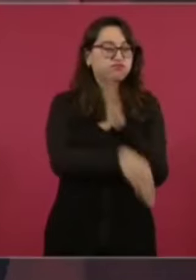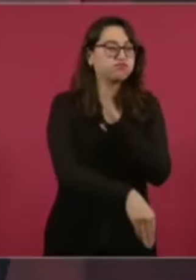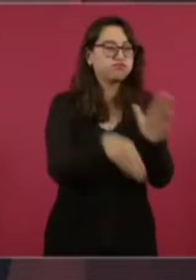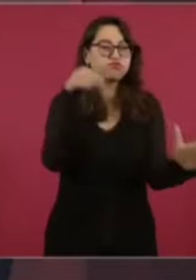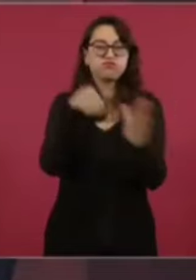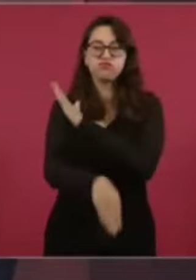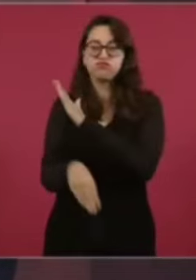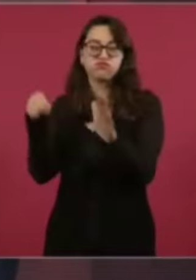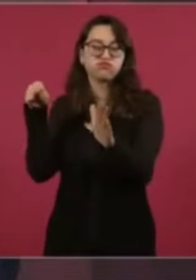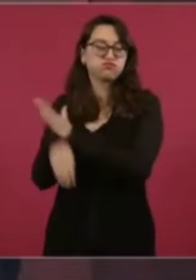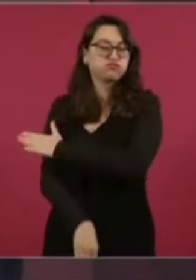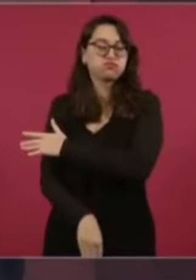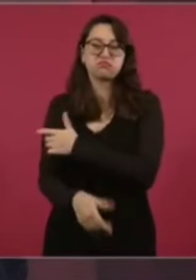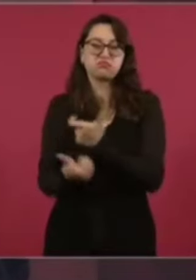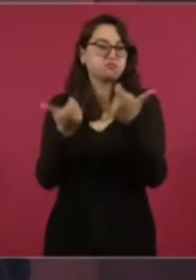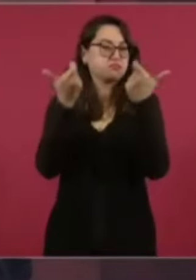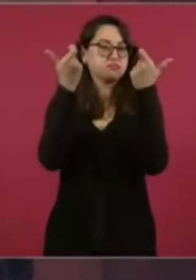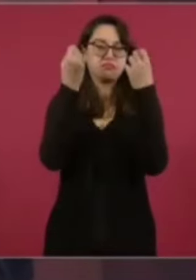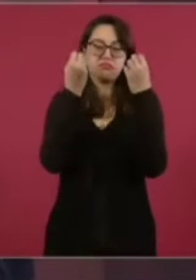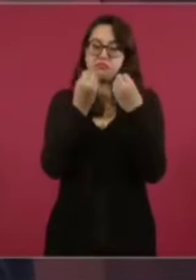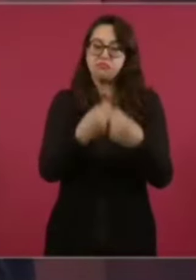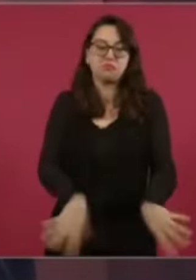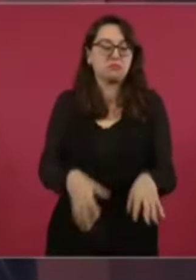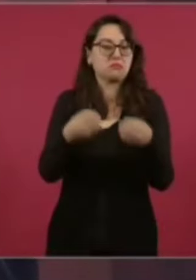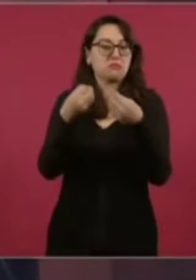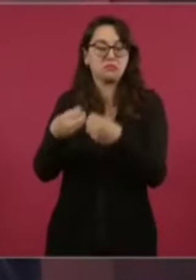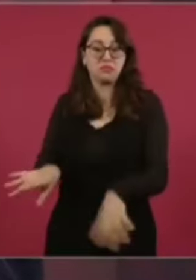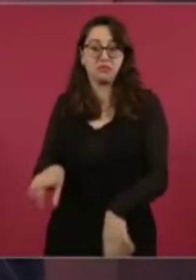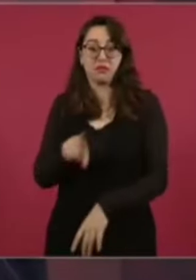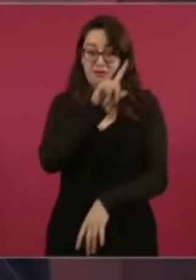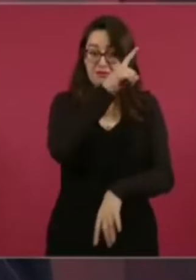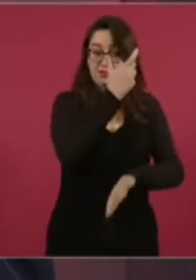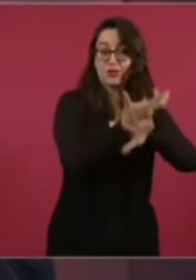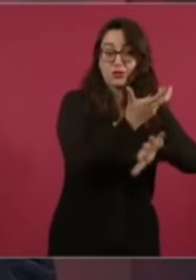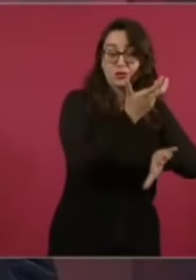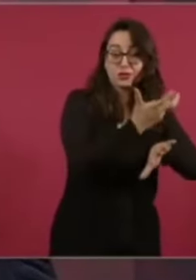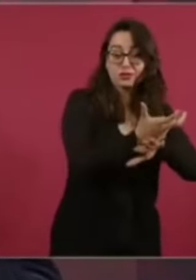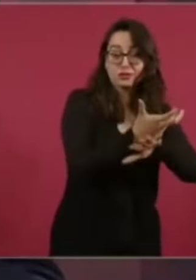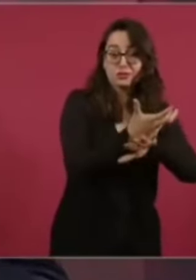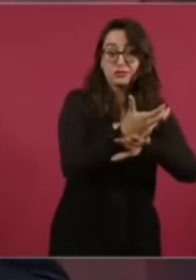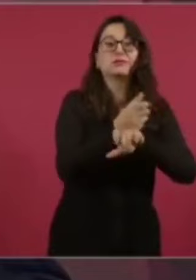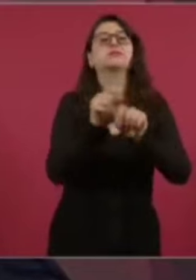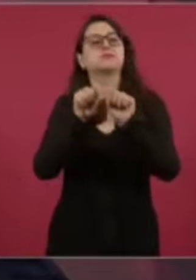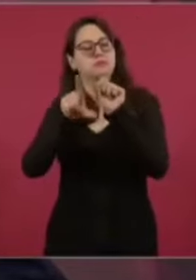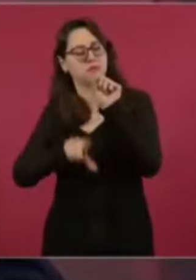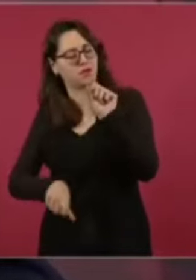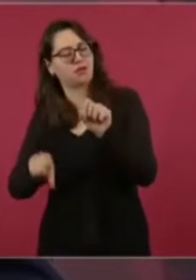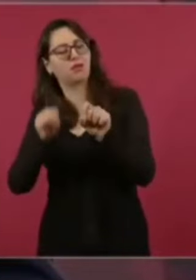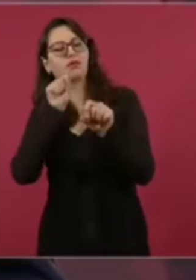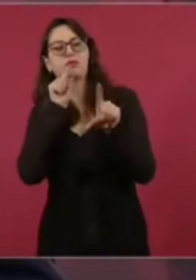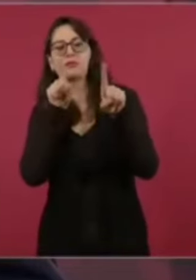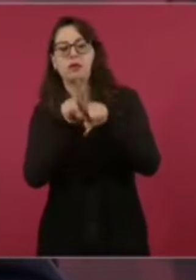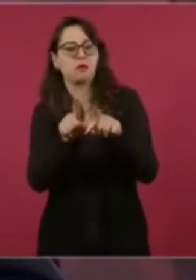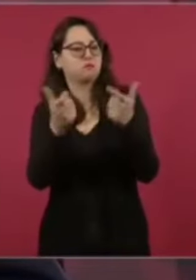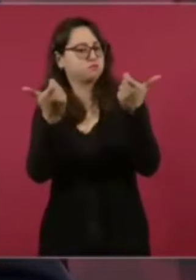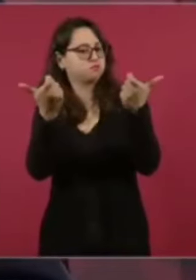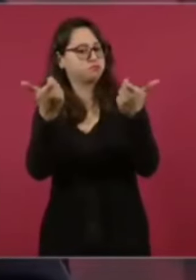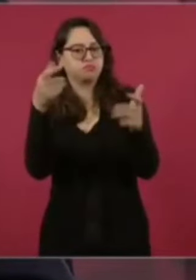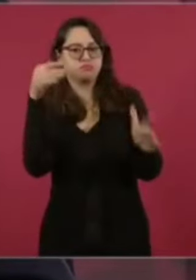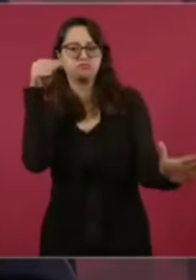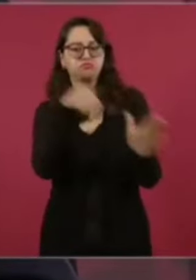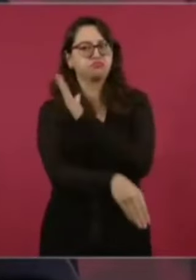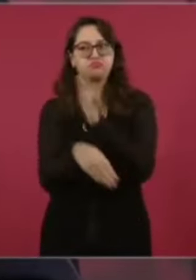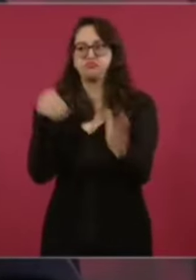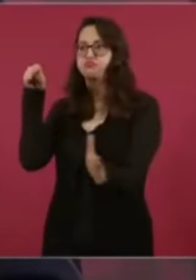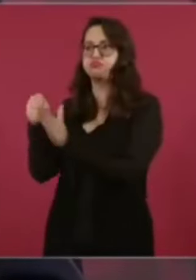empresas estadounidenses y mexicanas, para las dos naciones, un